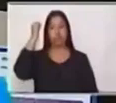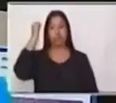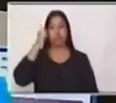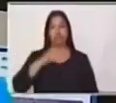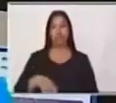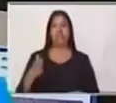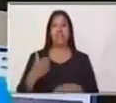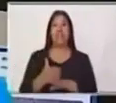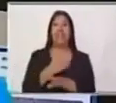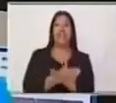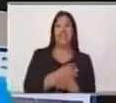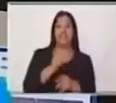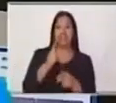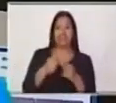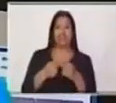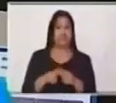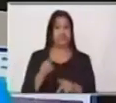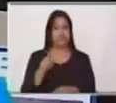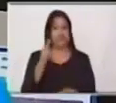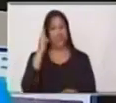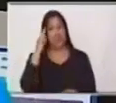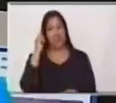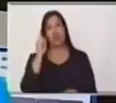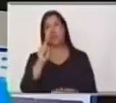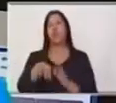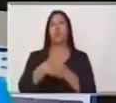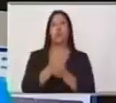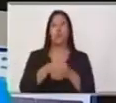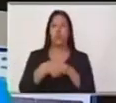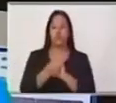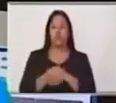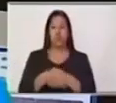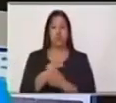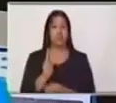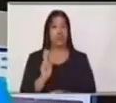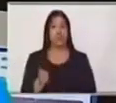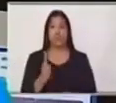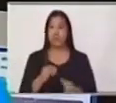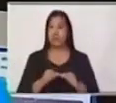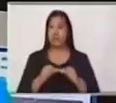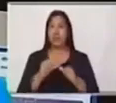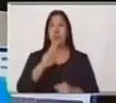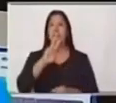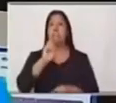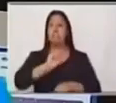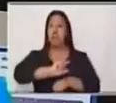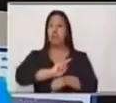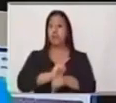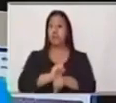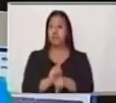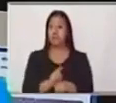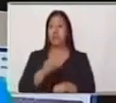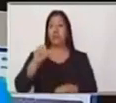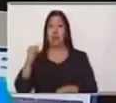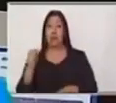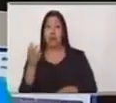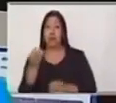Antes de empezar, te recomiendo que laves tus manos constantemente durante 20 segundos con agua y jabón.